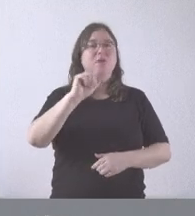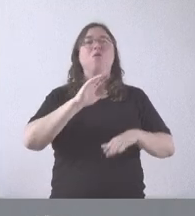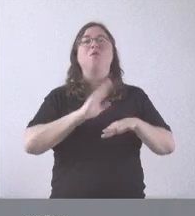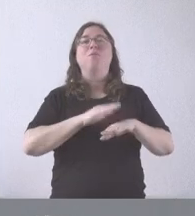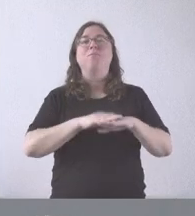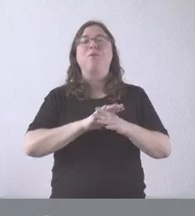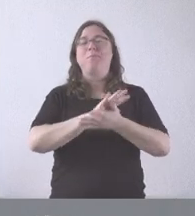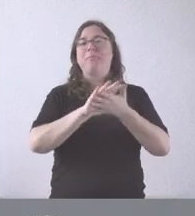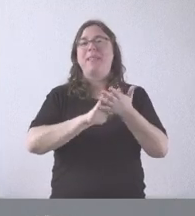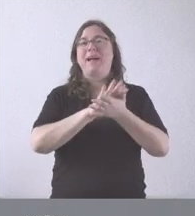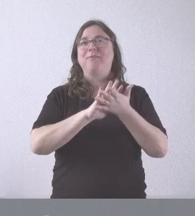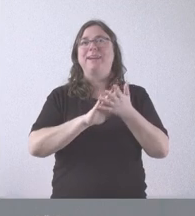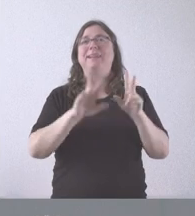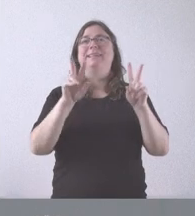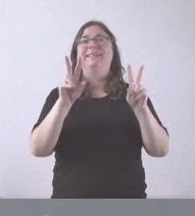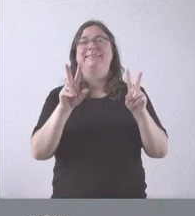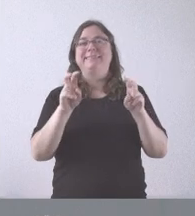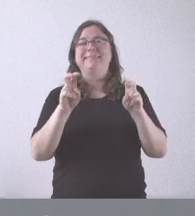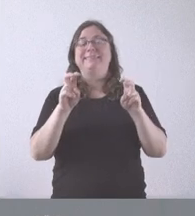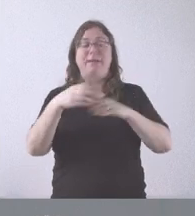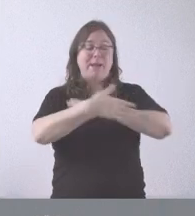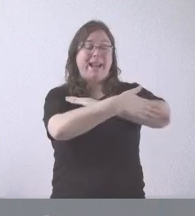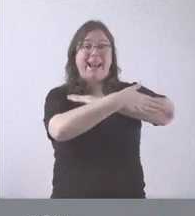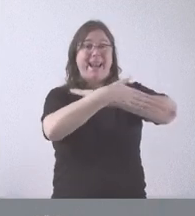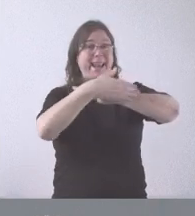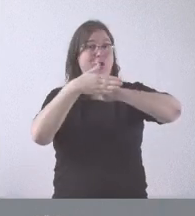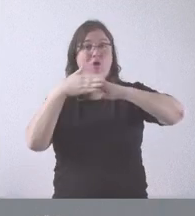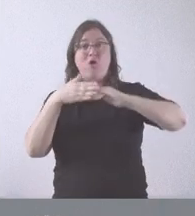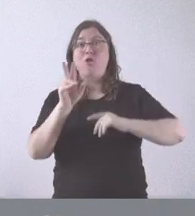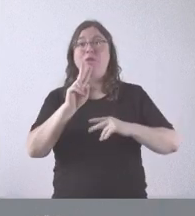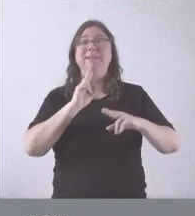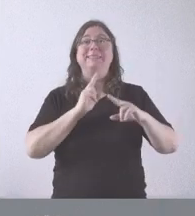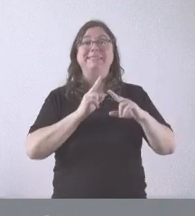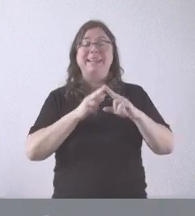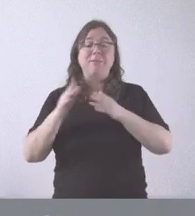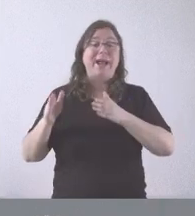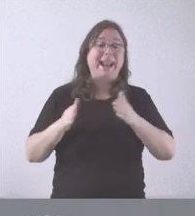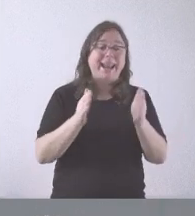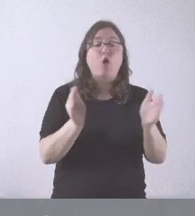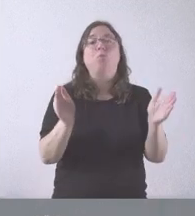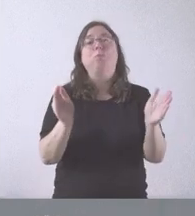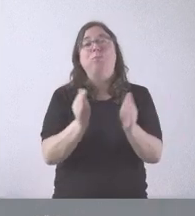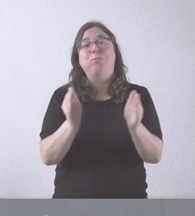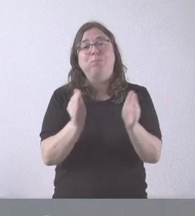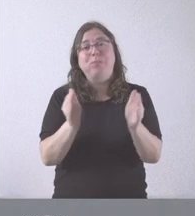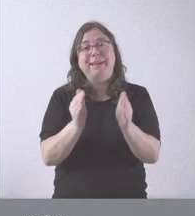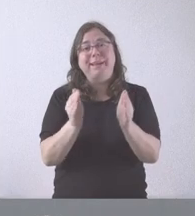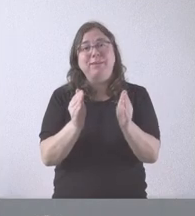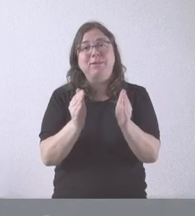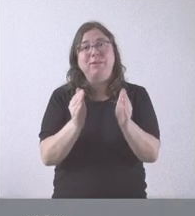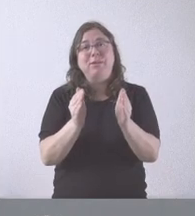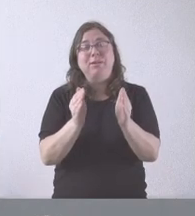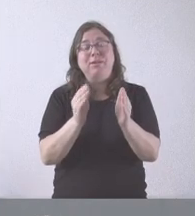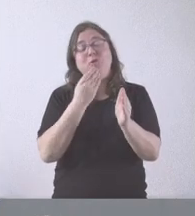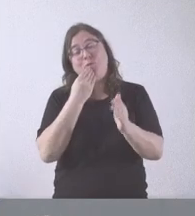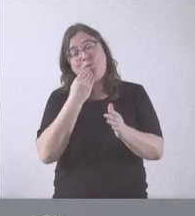no tanto a la orilla de un río, sino a un río pequeño, sinónimo de